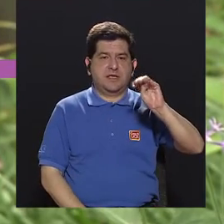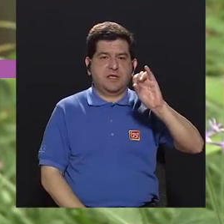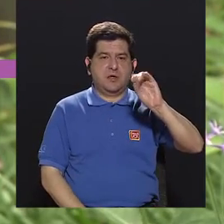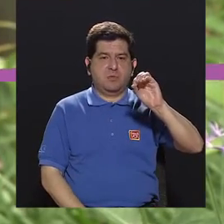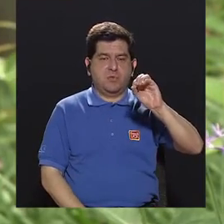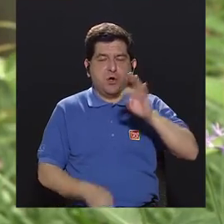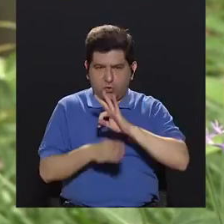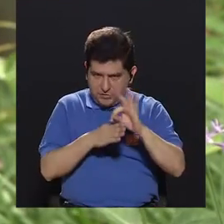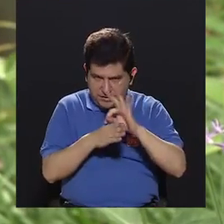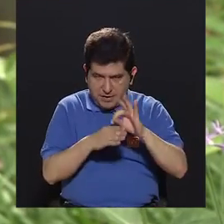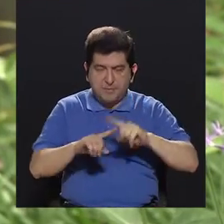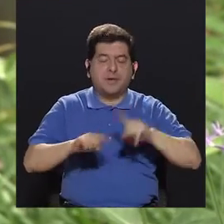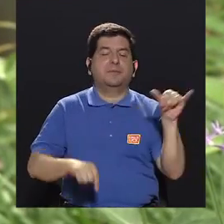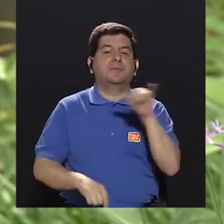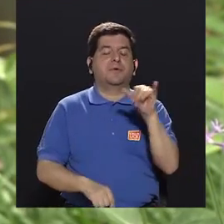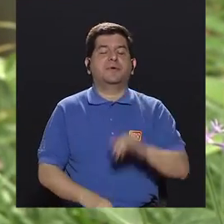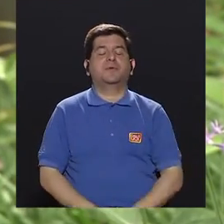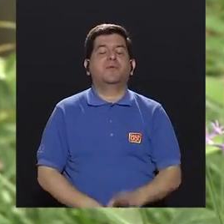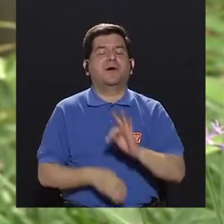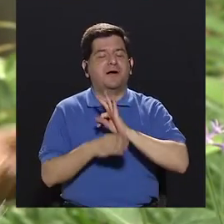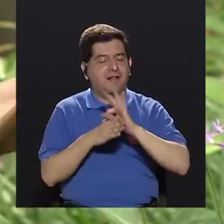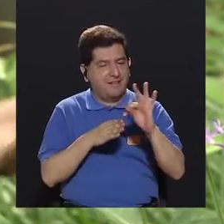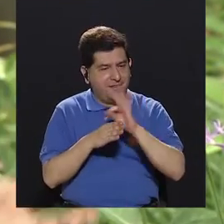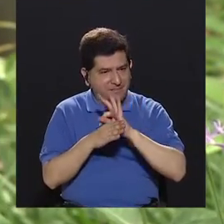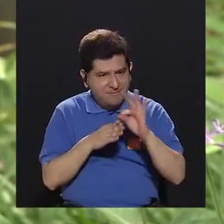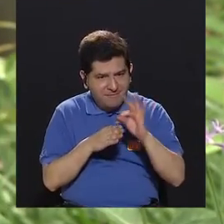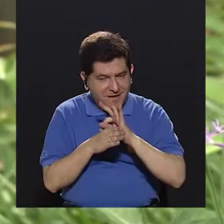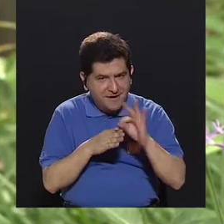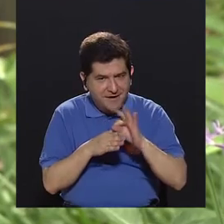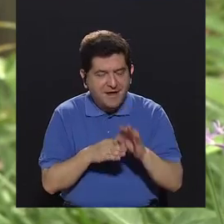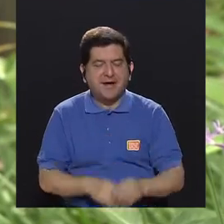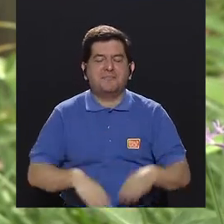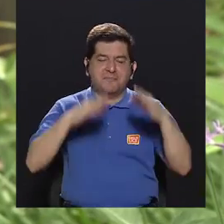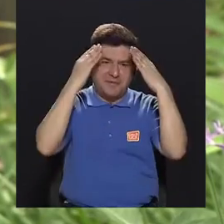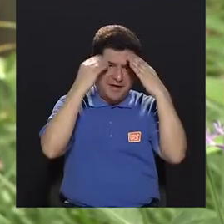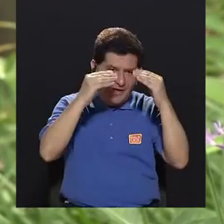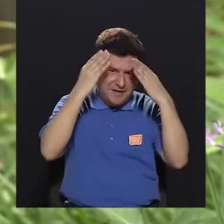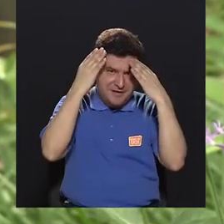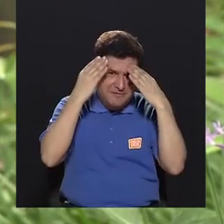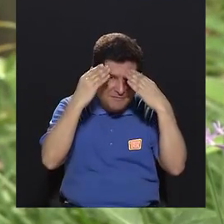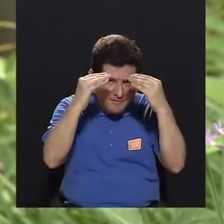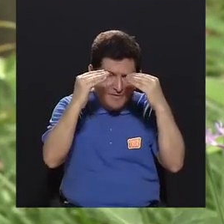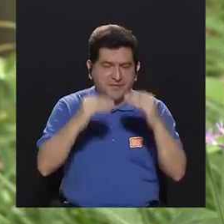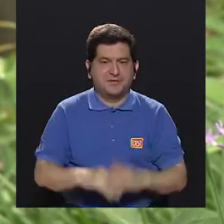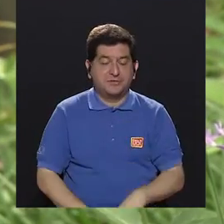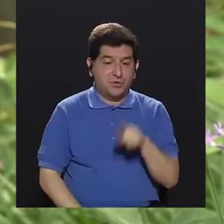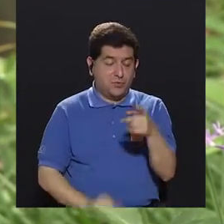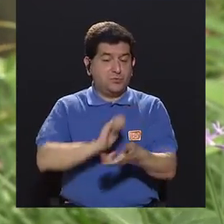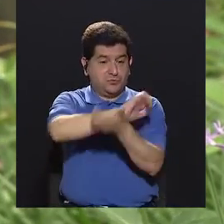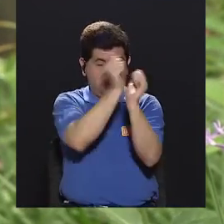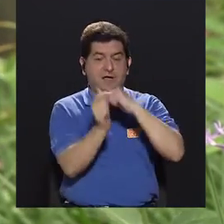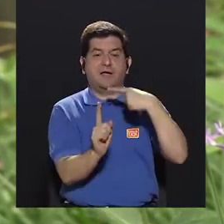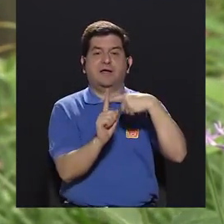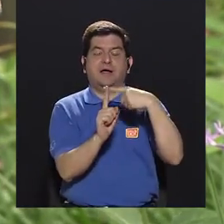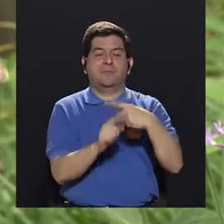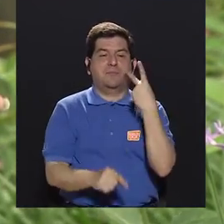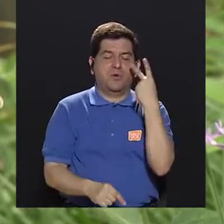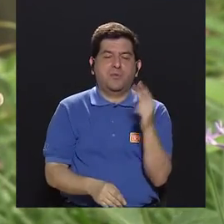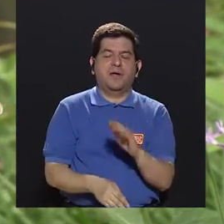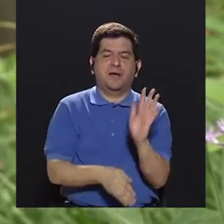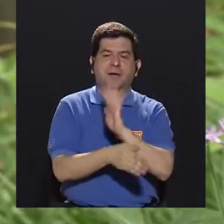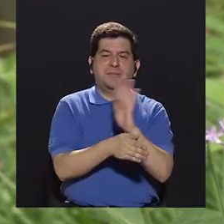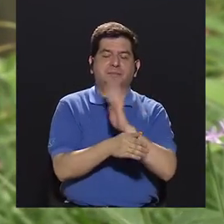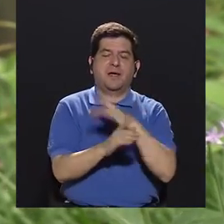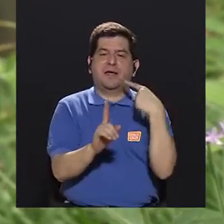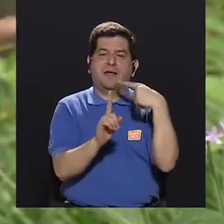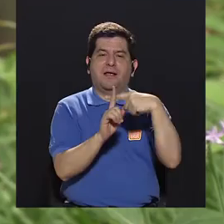a que empieces a recibir terapia, a recibir información, a que hagas un cambio positivo, que veas películas